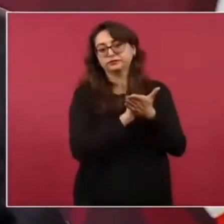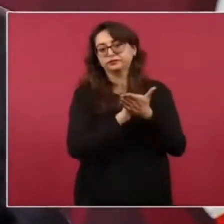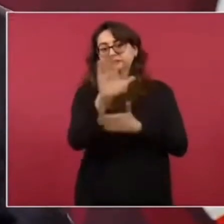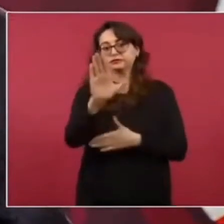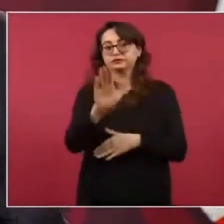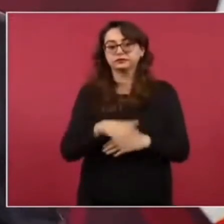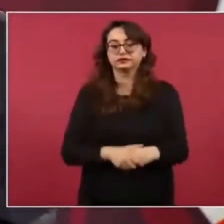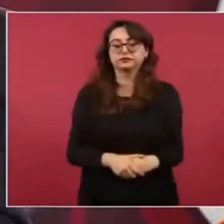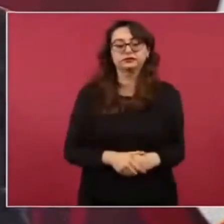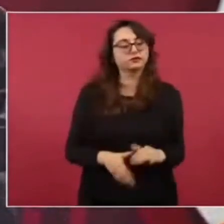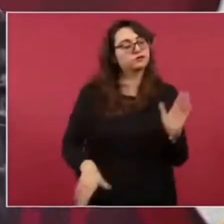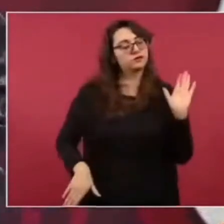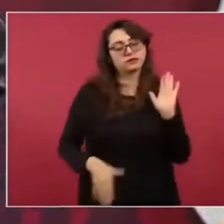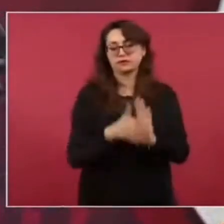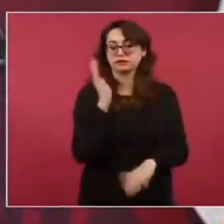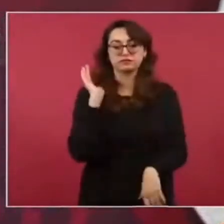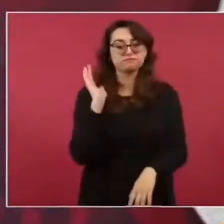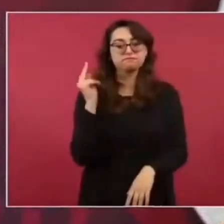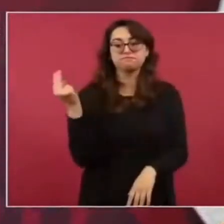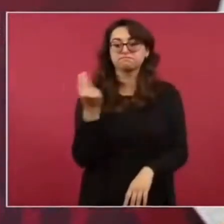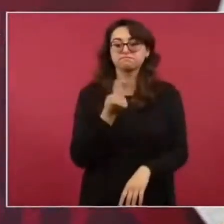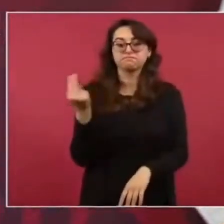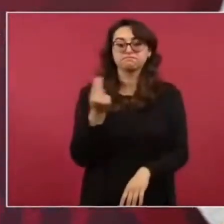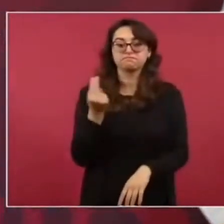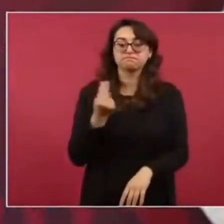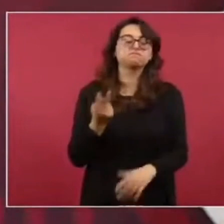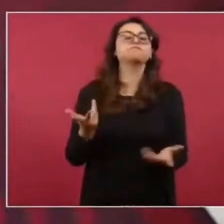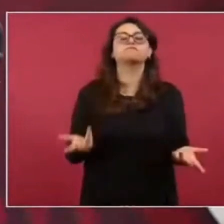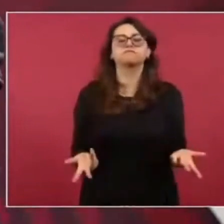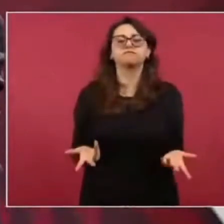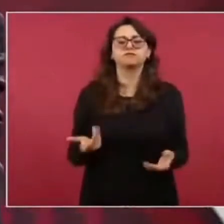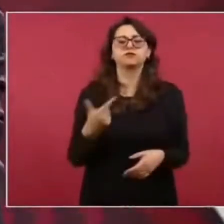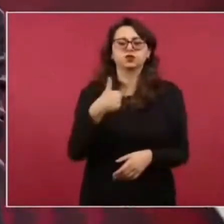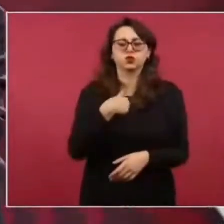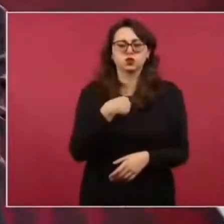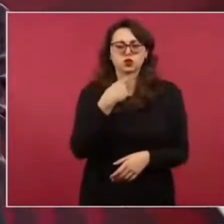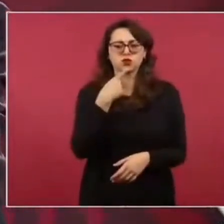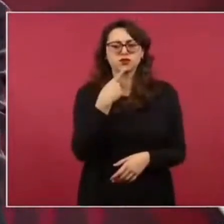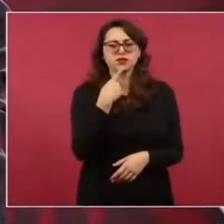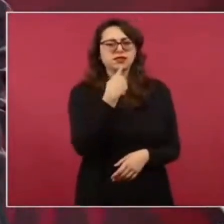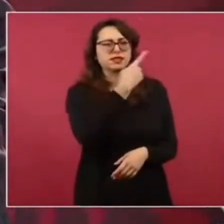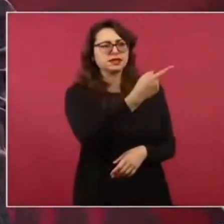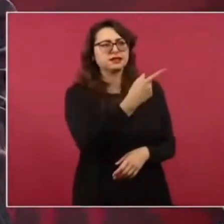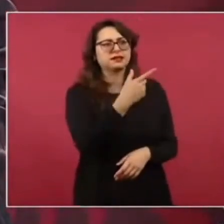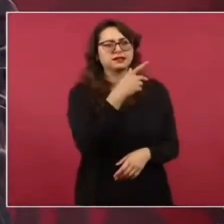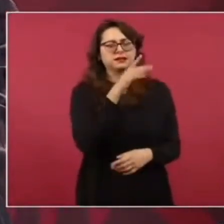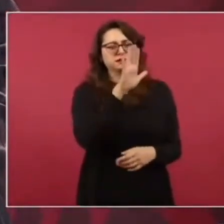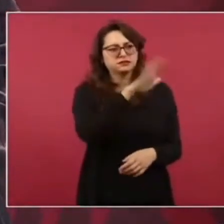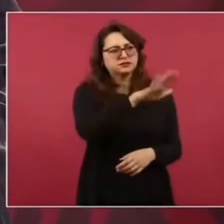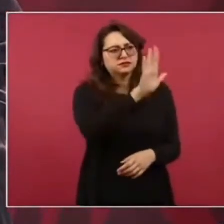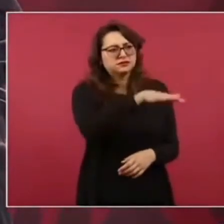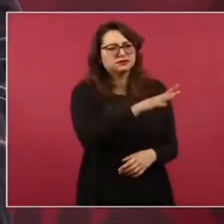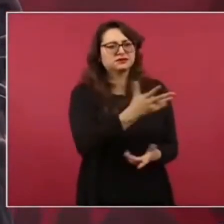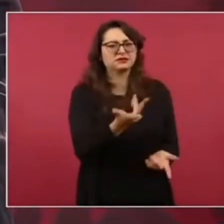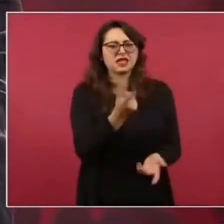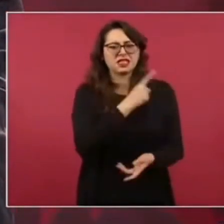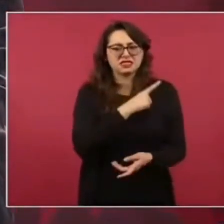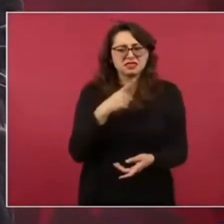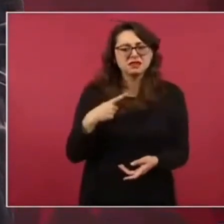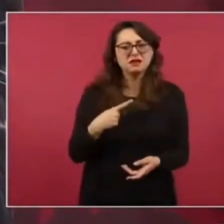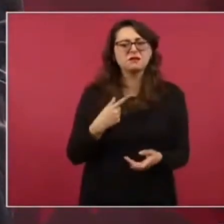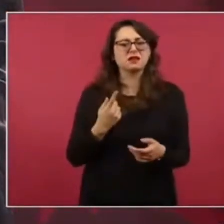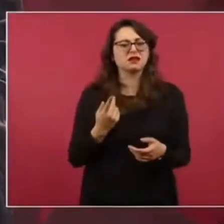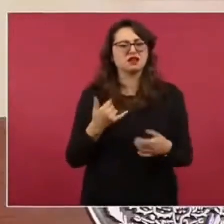yo les planteaba a los legisladores de Estados Unidos en una ocasión, que por qué no implementaban un programa